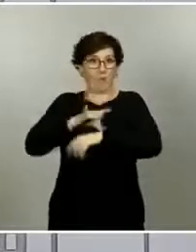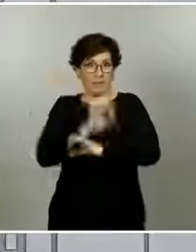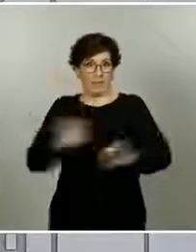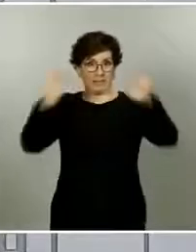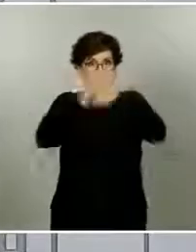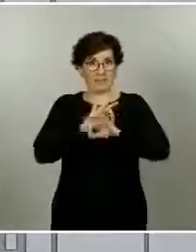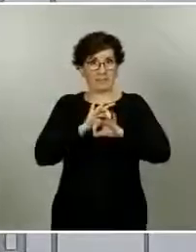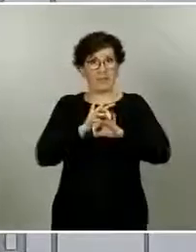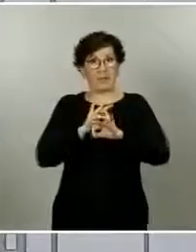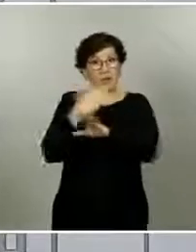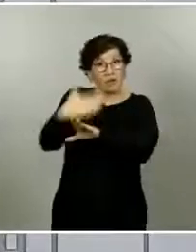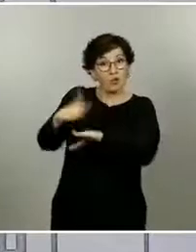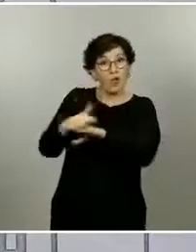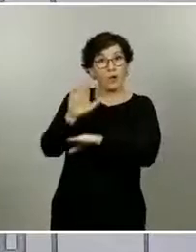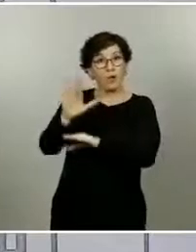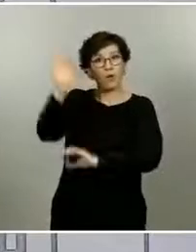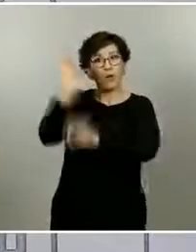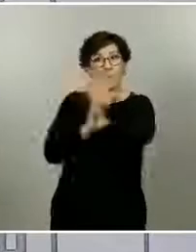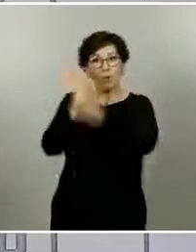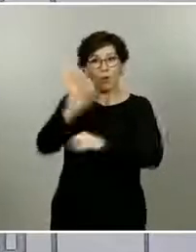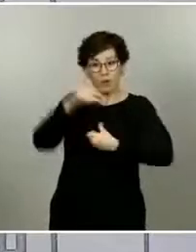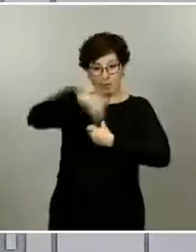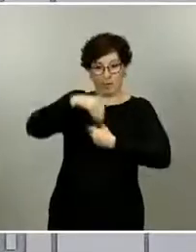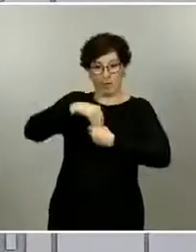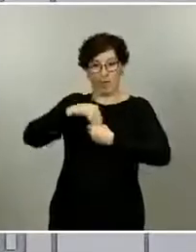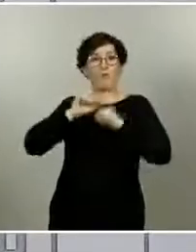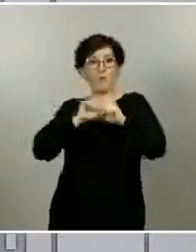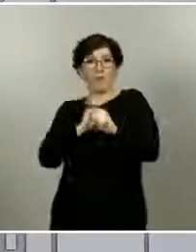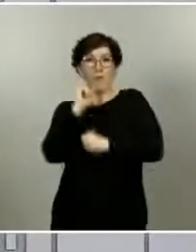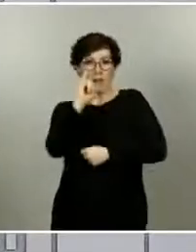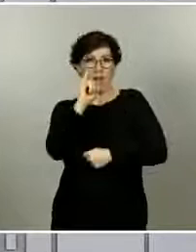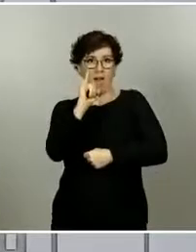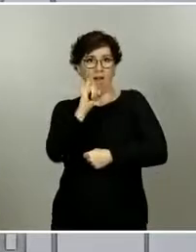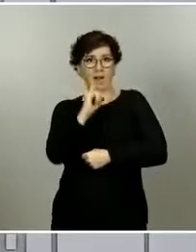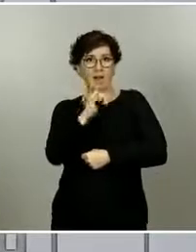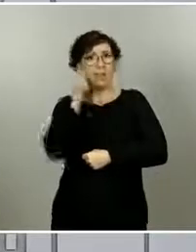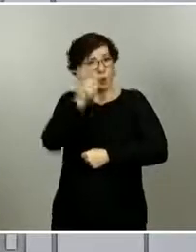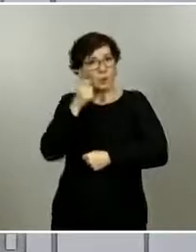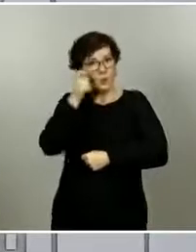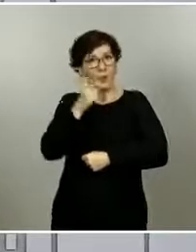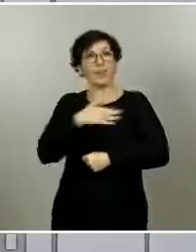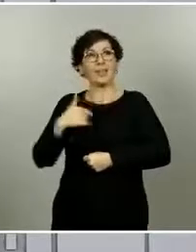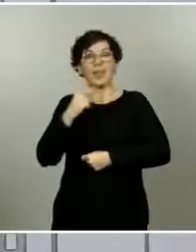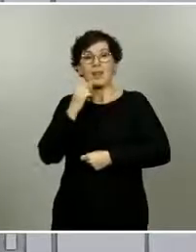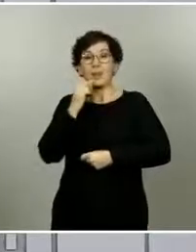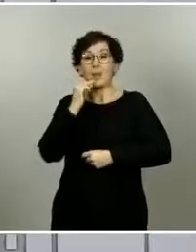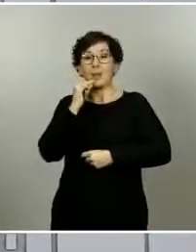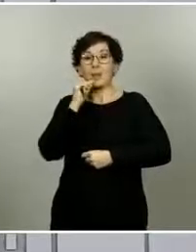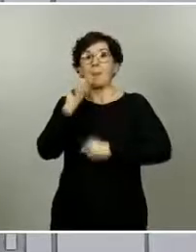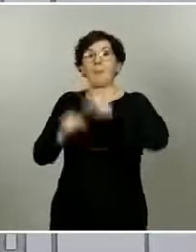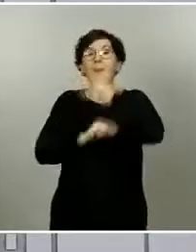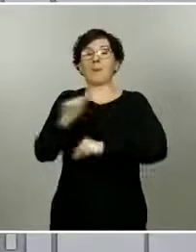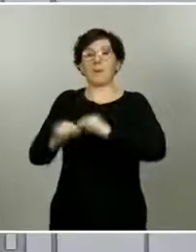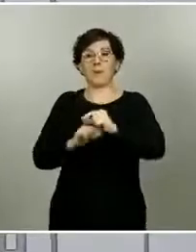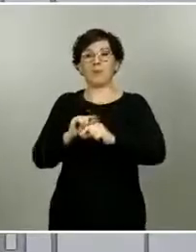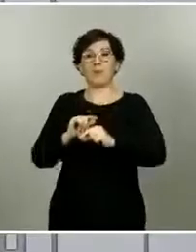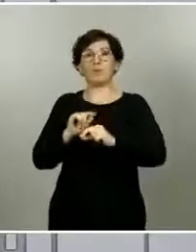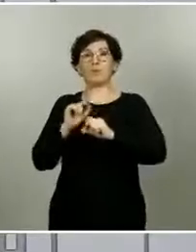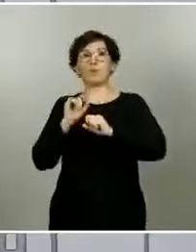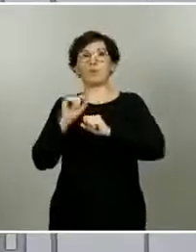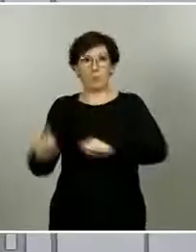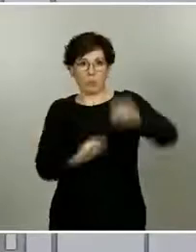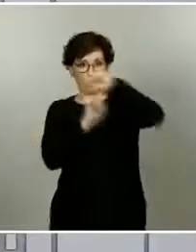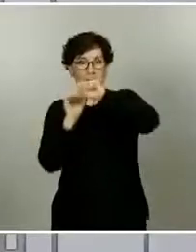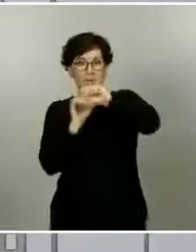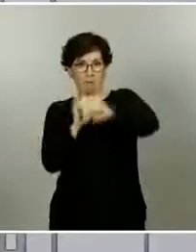% han desarrollado una inmunidad que va a ser duradera y que protege realmente contra el virus. Esto parece que sí, los